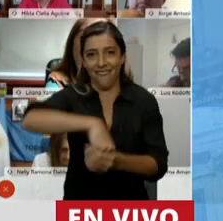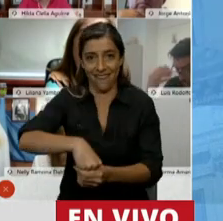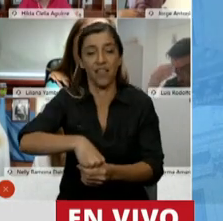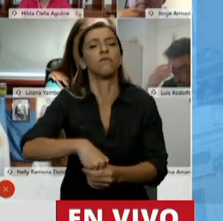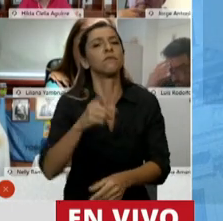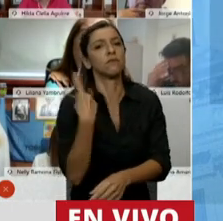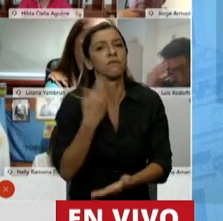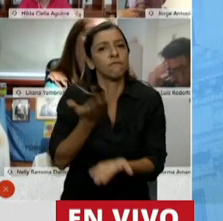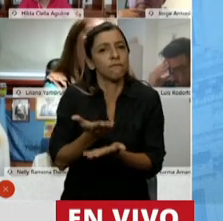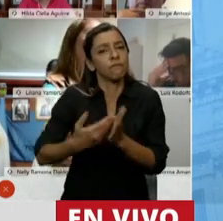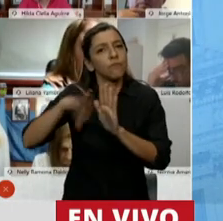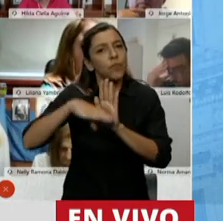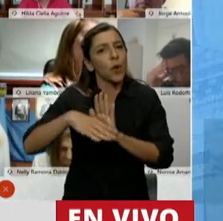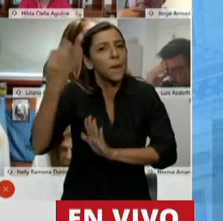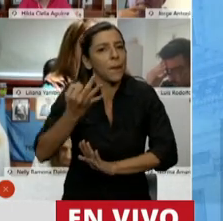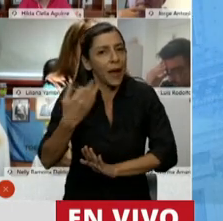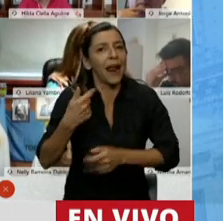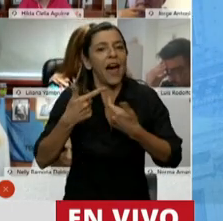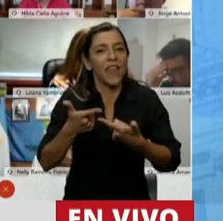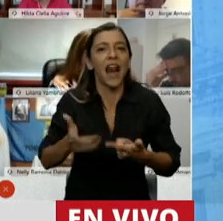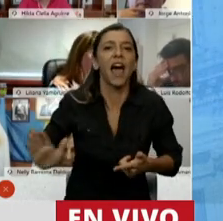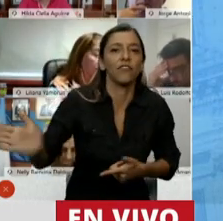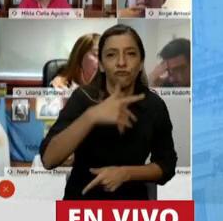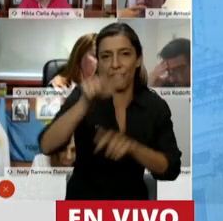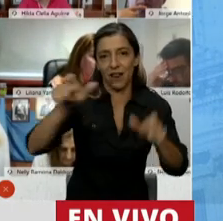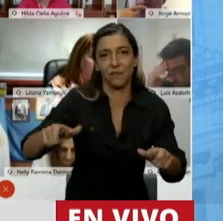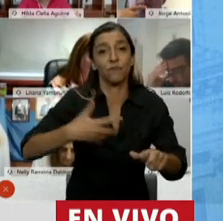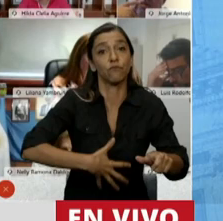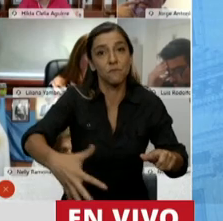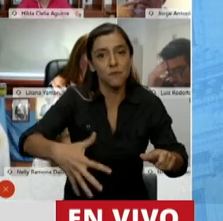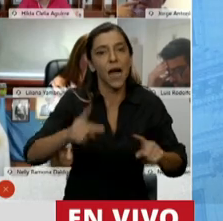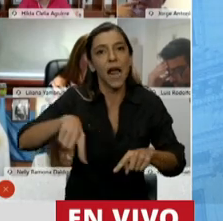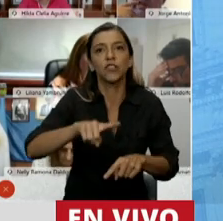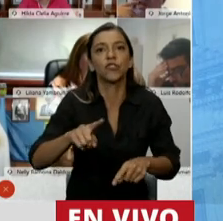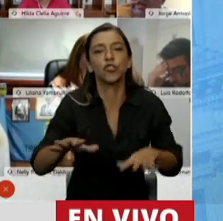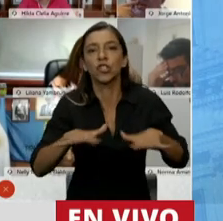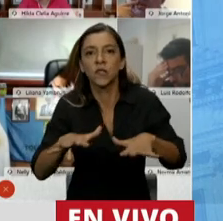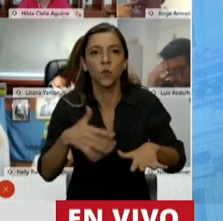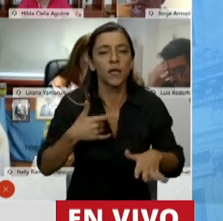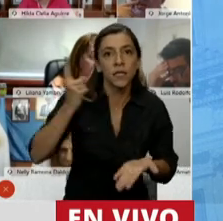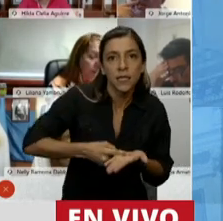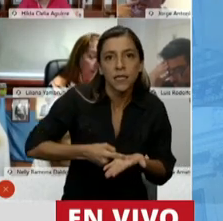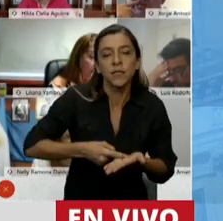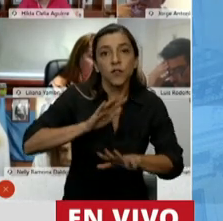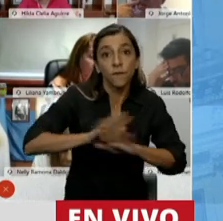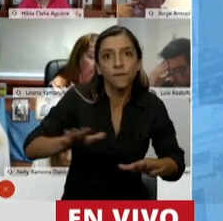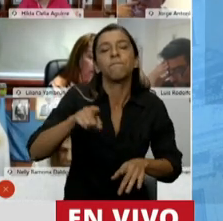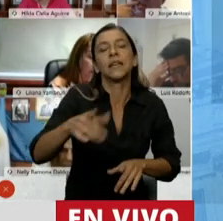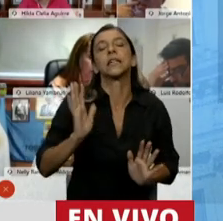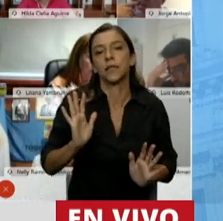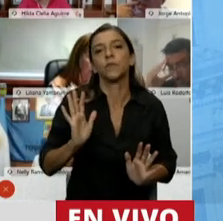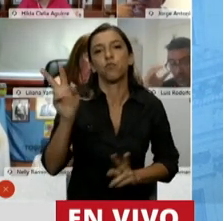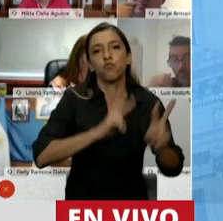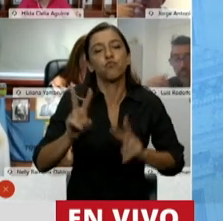prevención y asistencia de las mujeres y personas gestantes en situaciones de interrupción de embarazo, para que ese acompañamiento